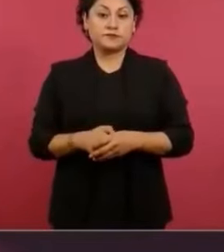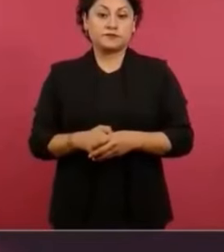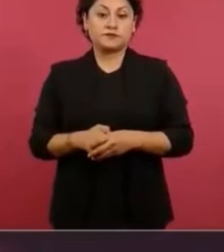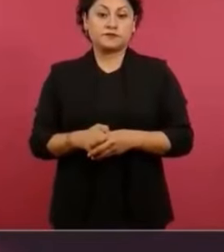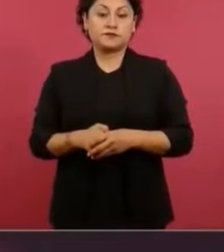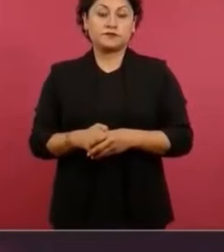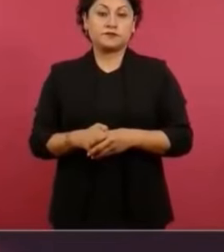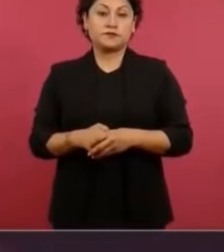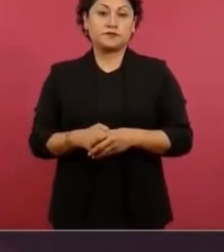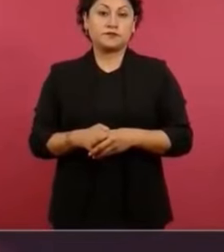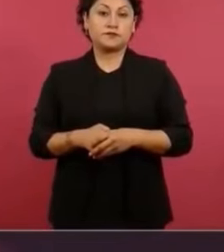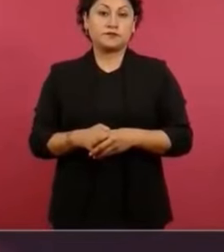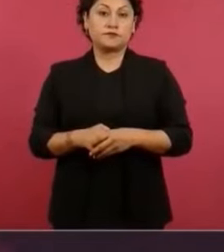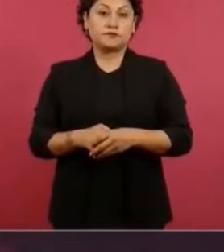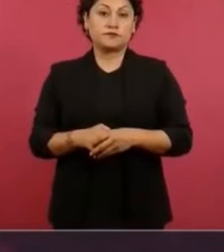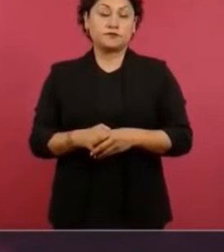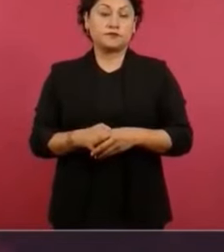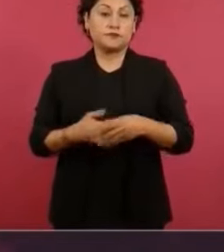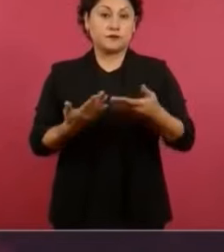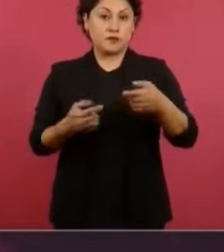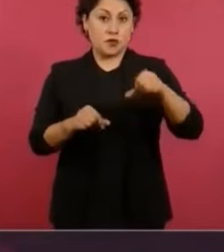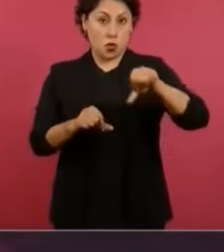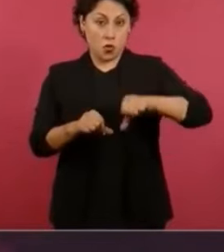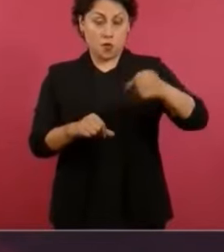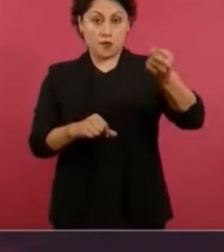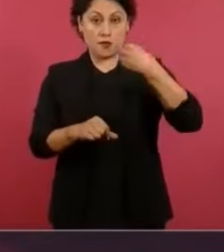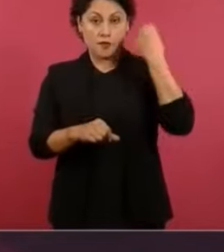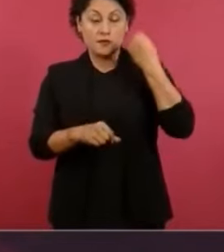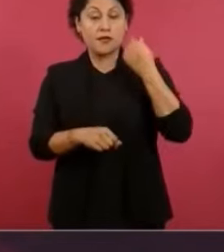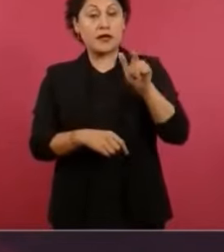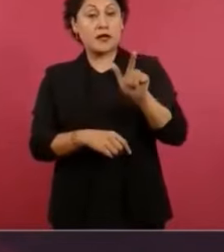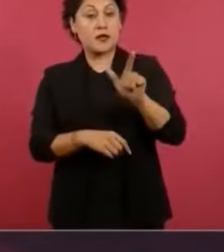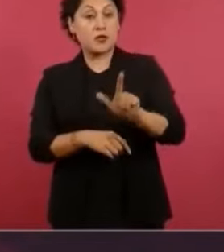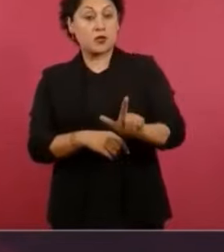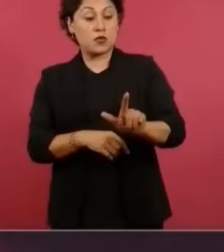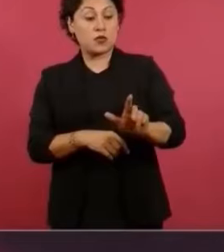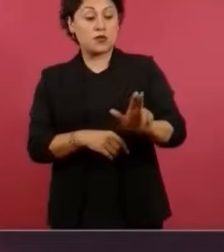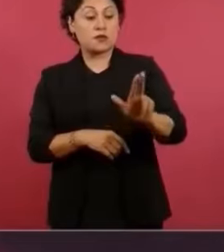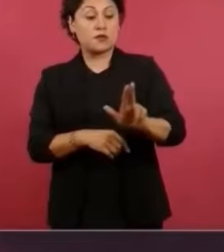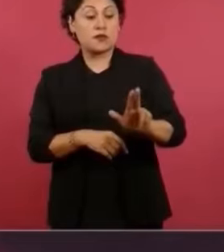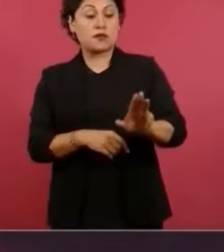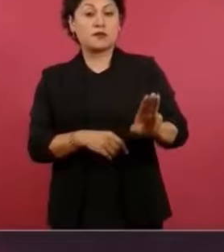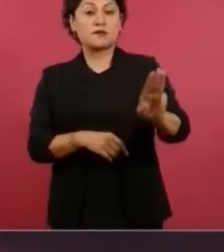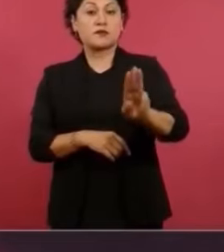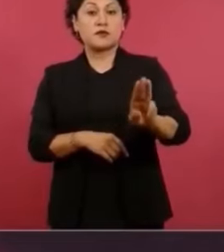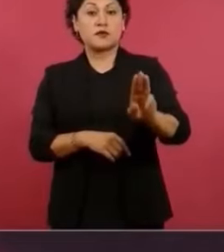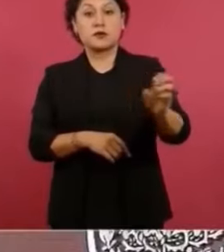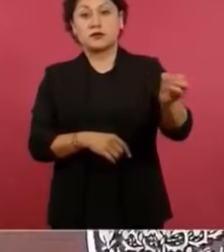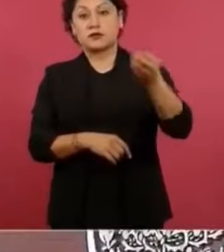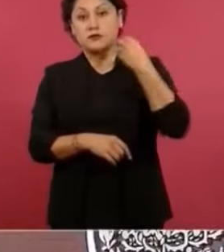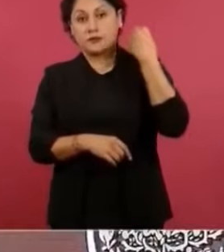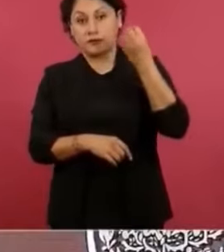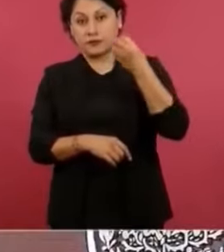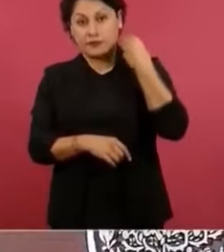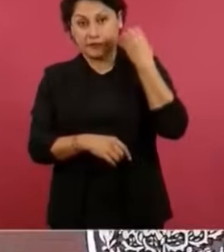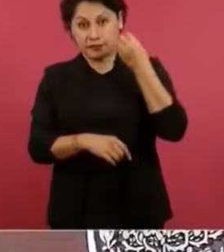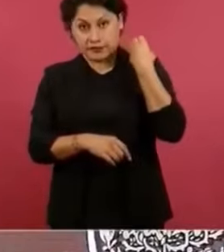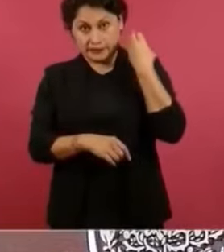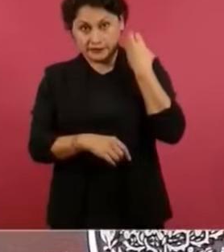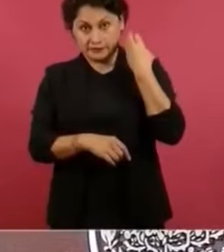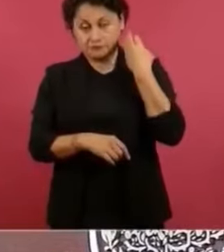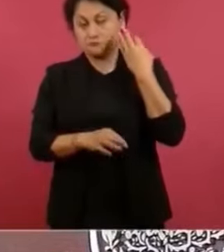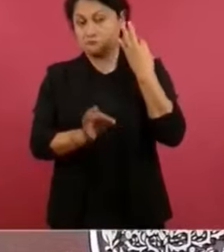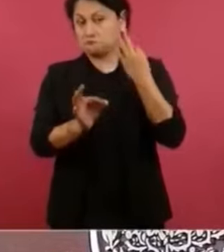la de lunes, martes y miércoles, los tres, cuatro. Y